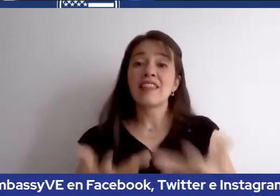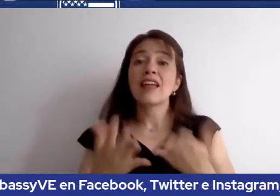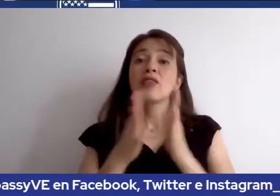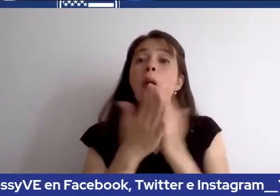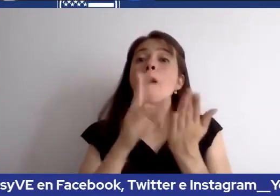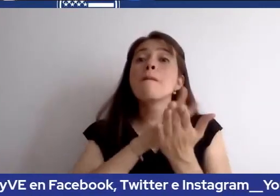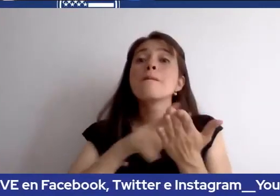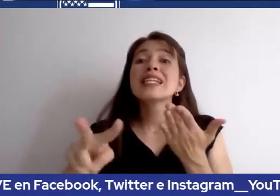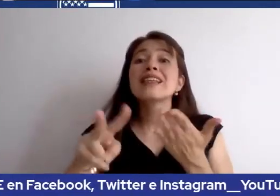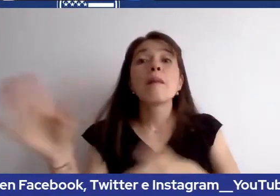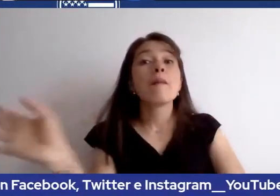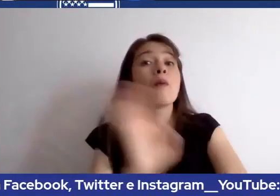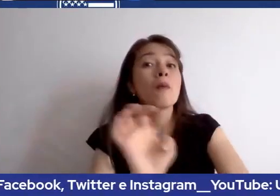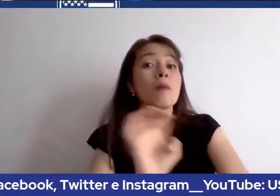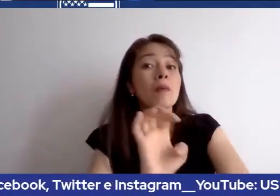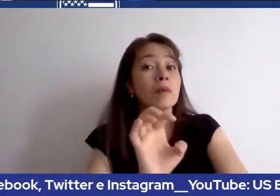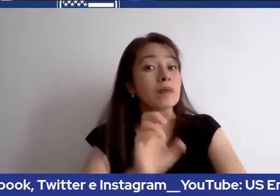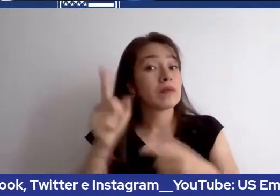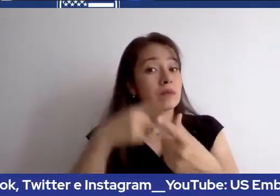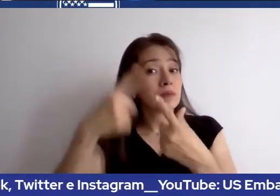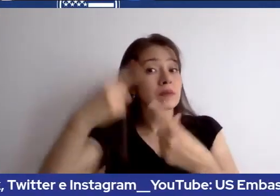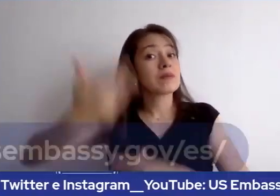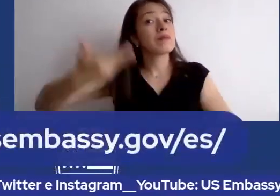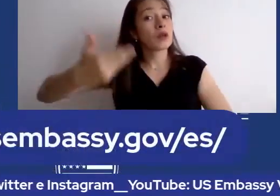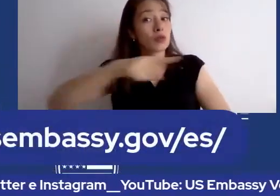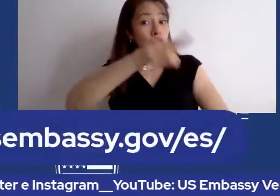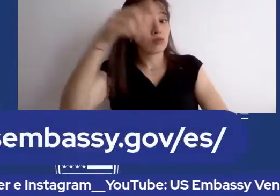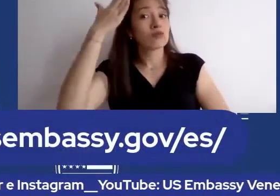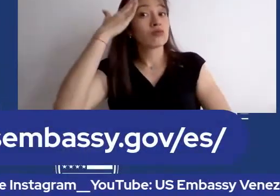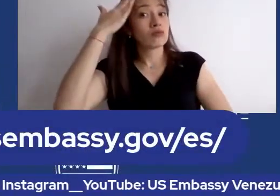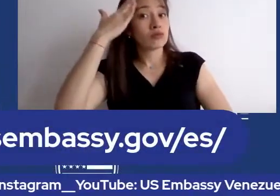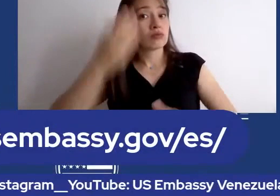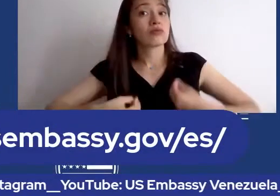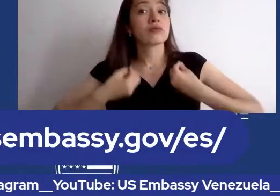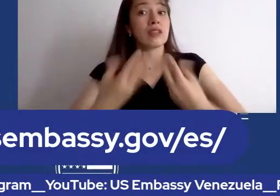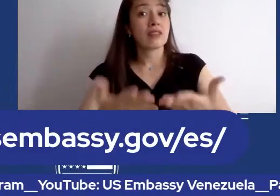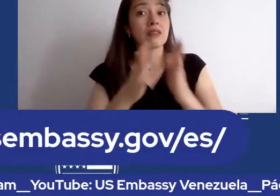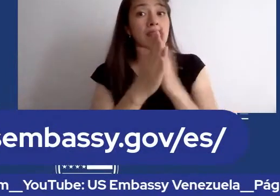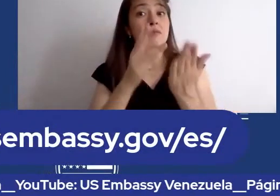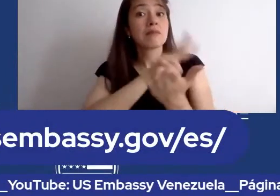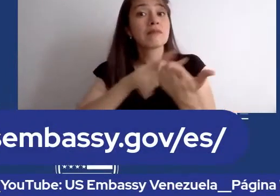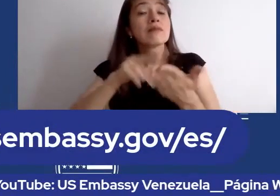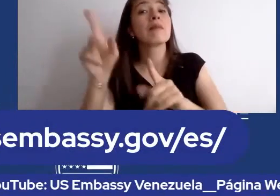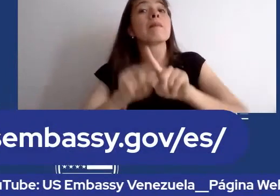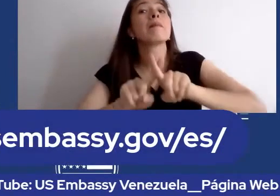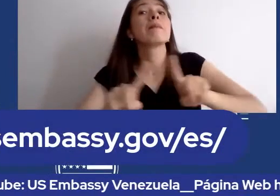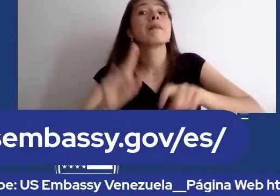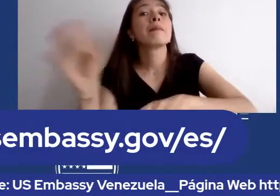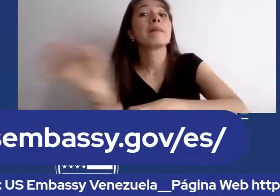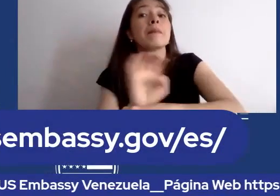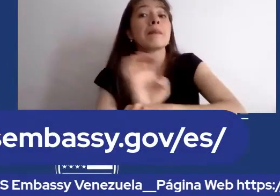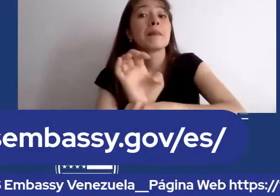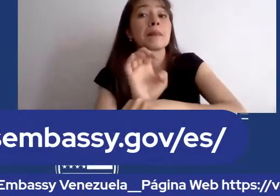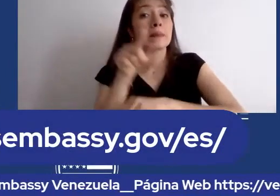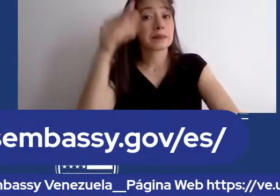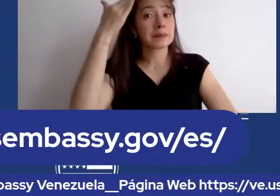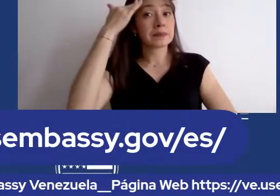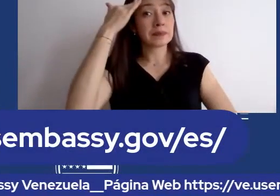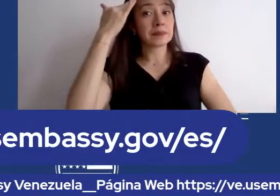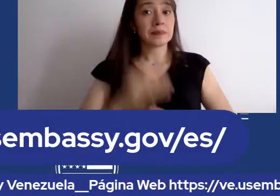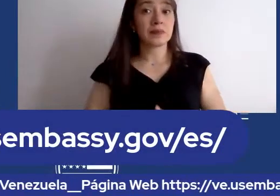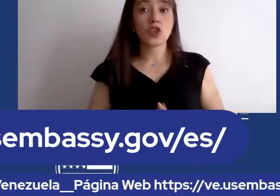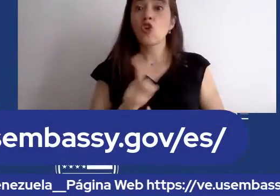destacar este este esta cosa pero así sin embajada no estamos haciendo visas